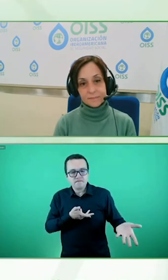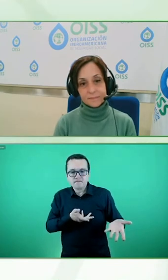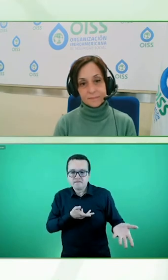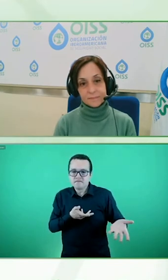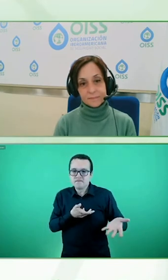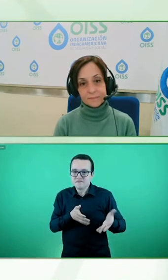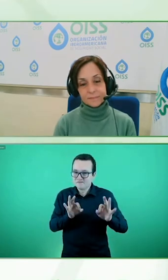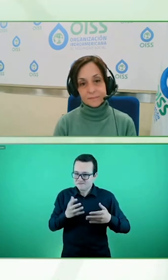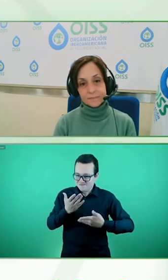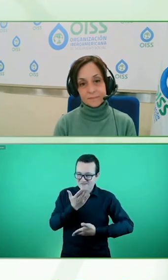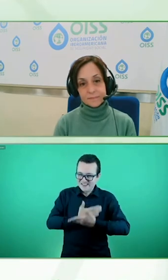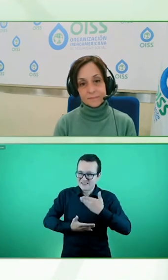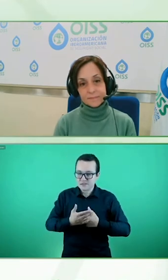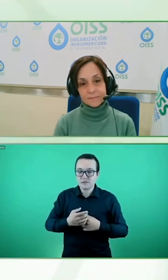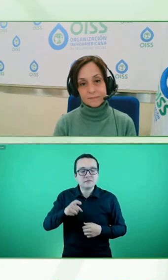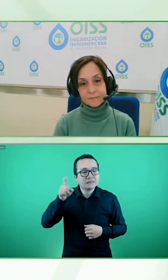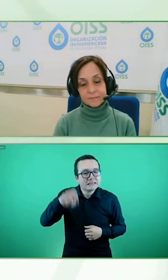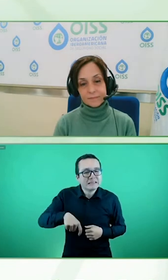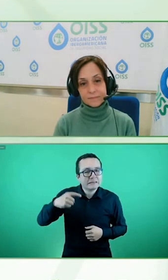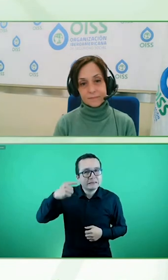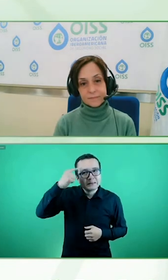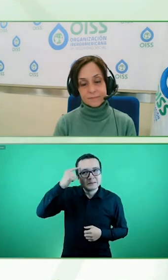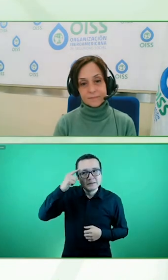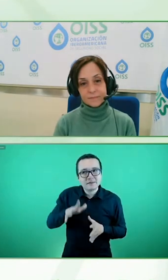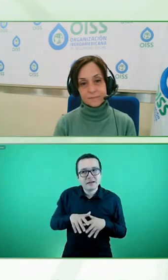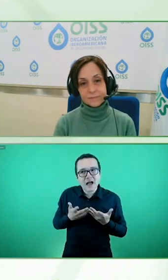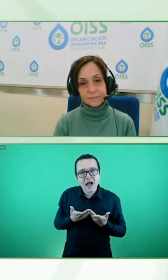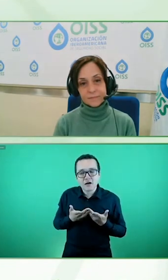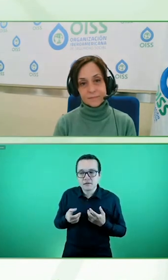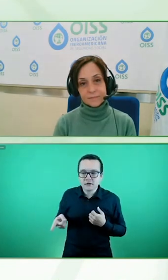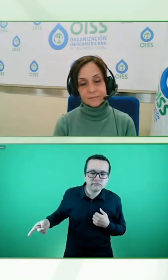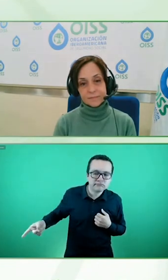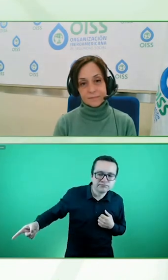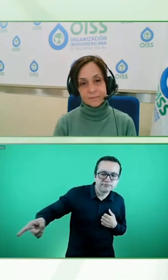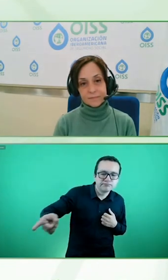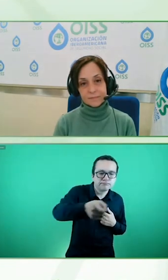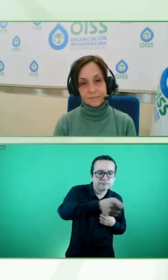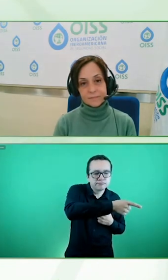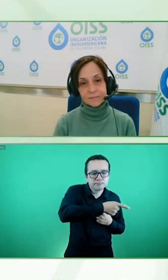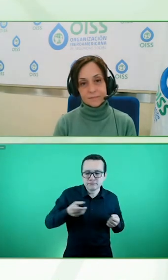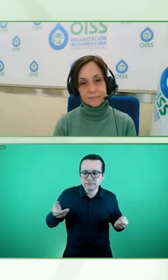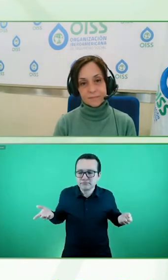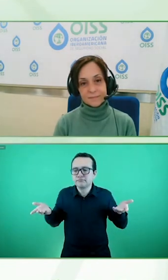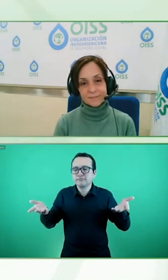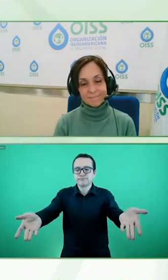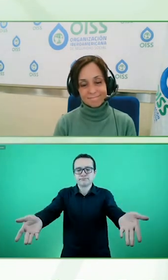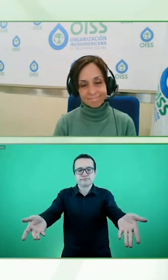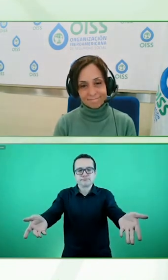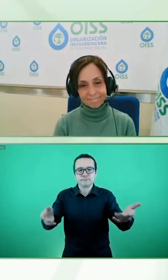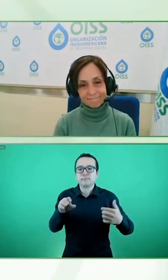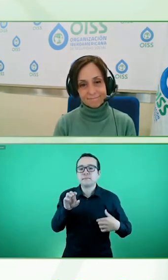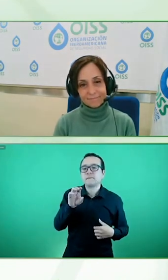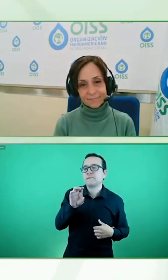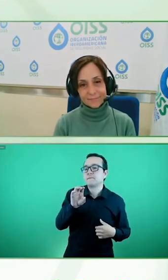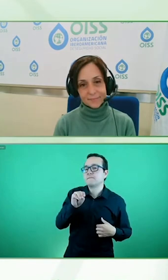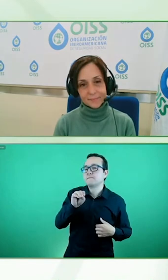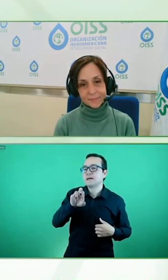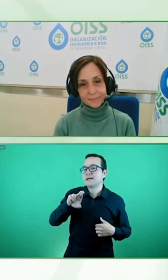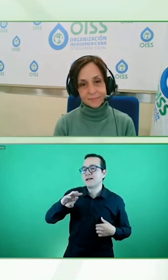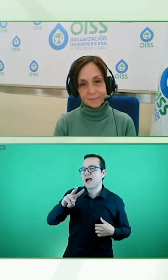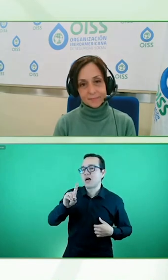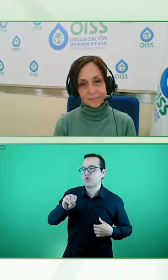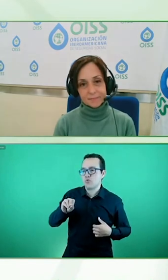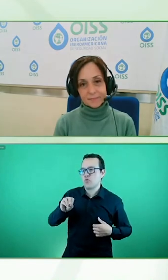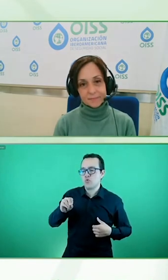pensar en lo que es el concepto de mercado, ¿no? No solo de empresas. Cuando uno dice la palabra mercado ya a le da miedo, ¿no? Pero para que algo escale y para que algo se